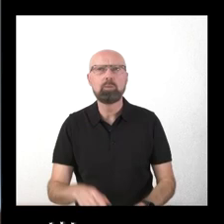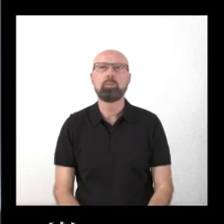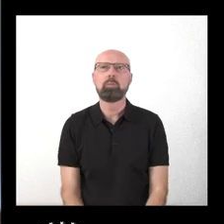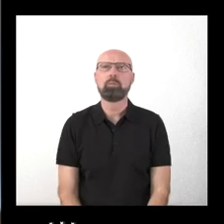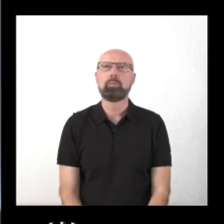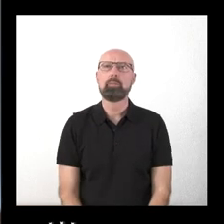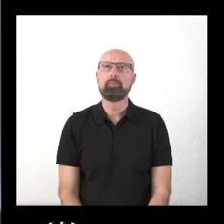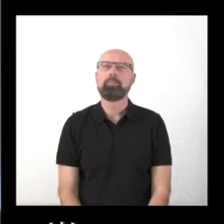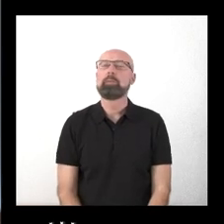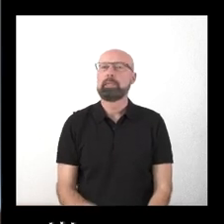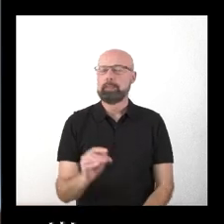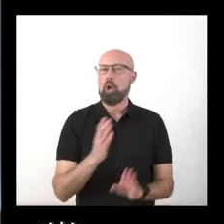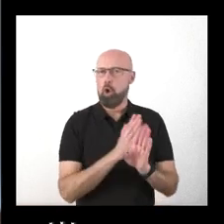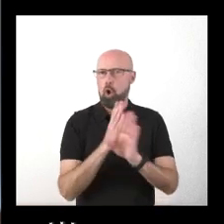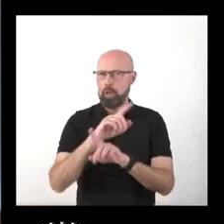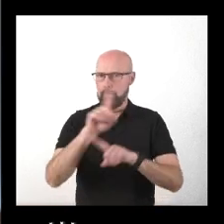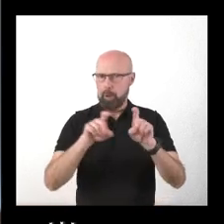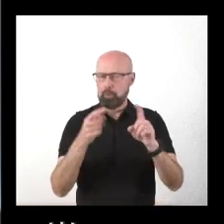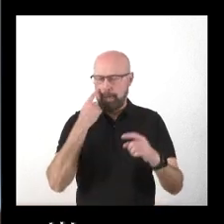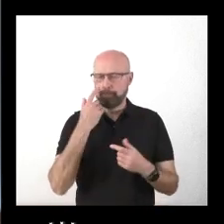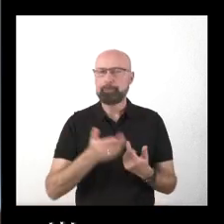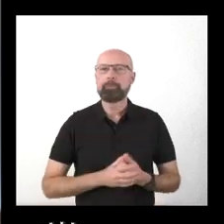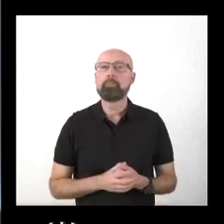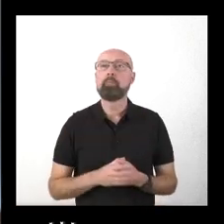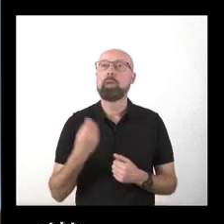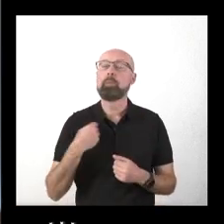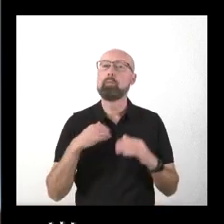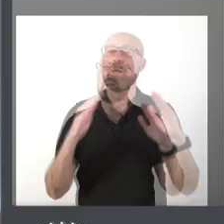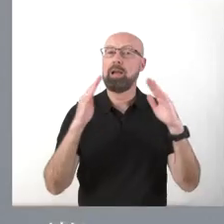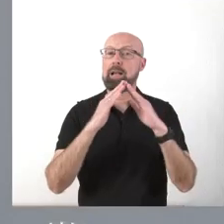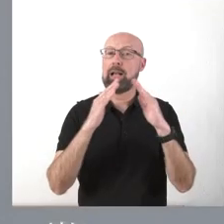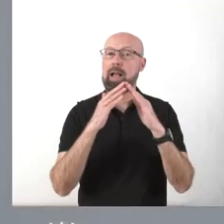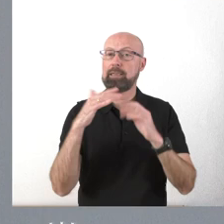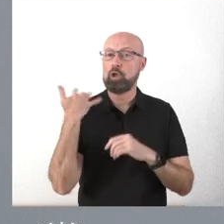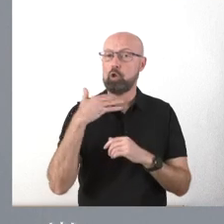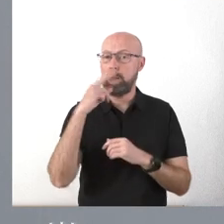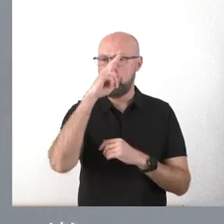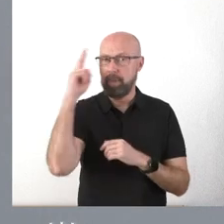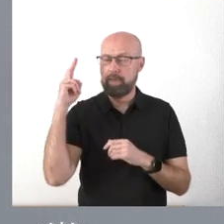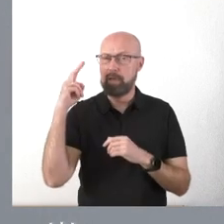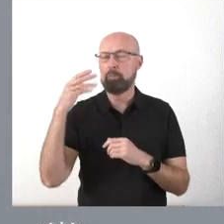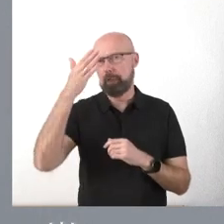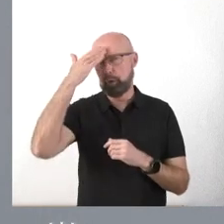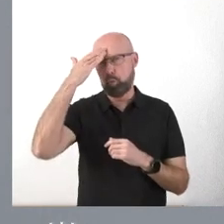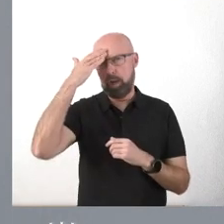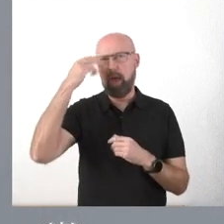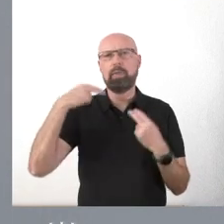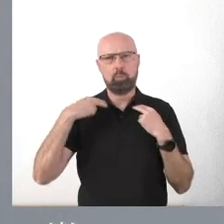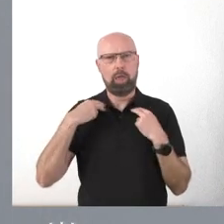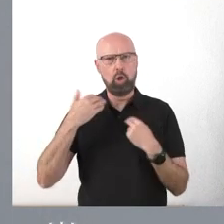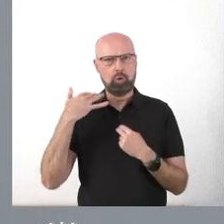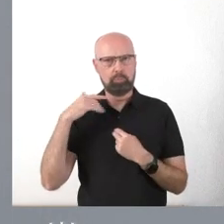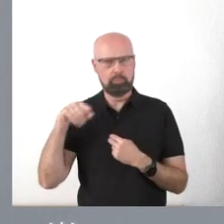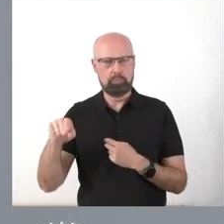Pues también por el orden, porque se han formulado las preguntas, la Casa de Soria en Madrid, que es titularía de la Diputación Provincial, es una casa que tiene unas condiciones